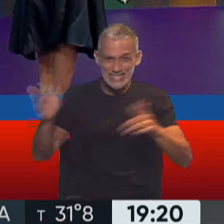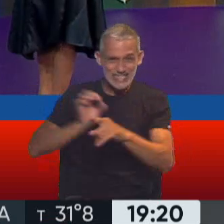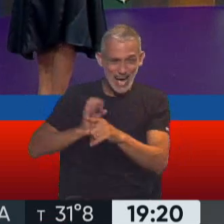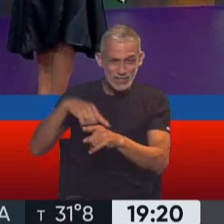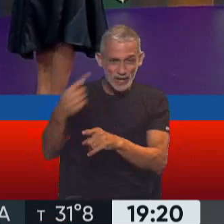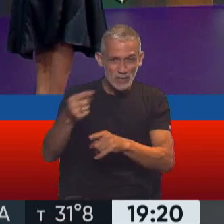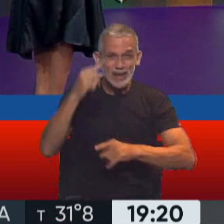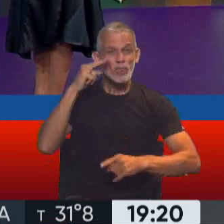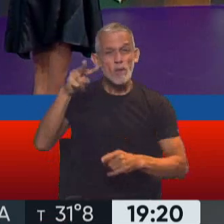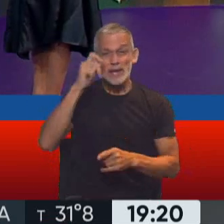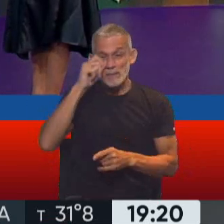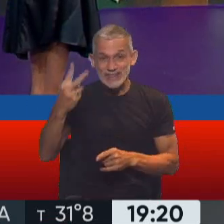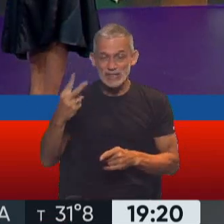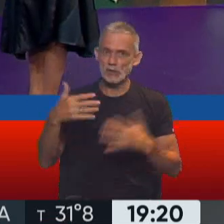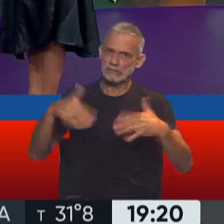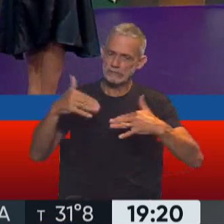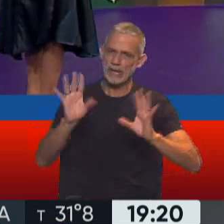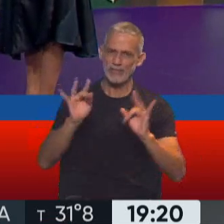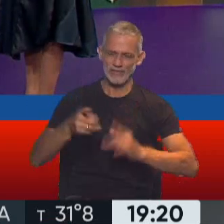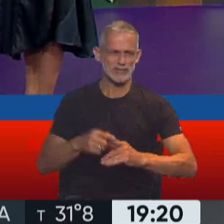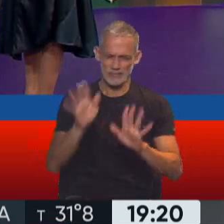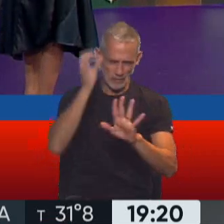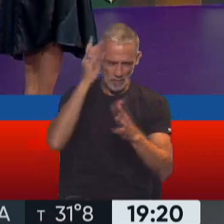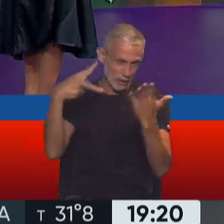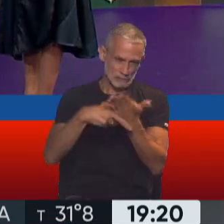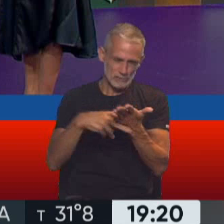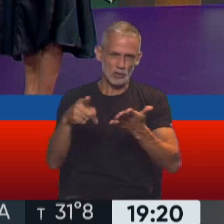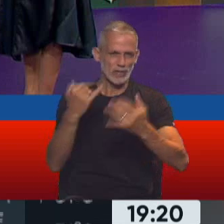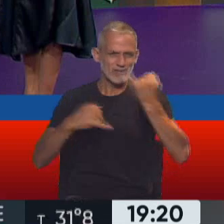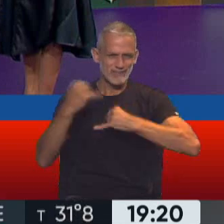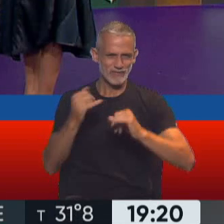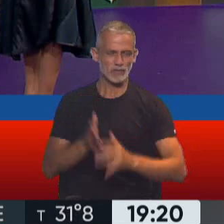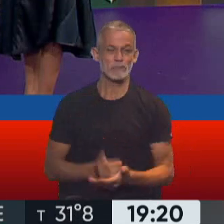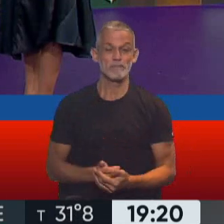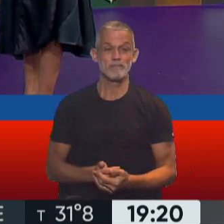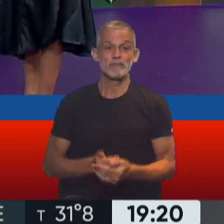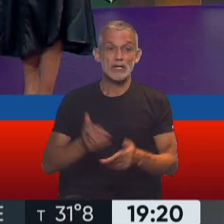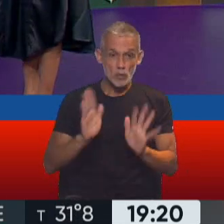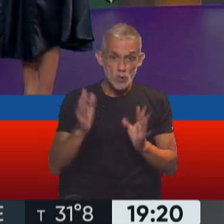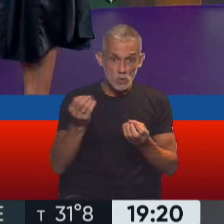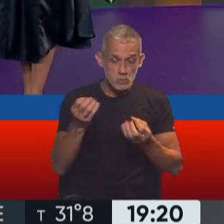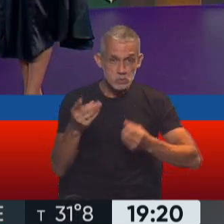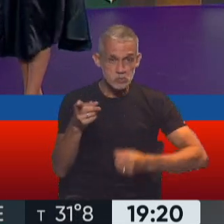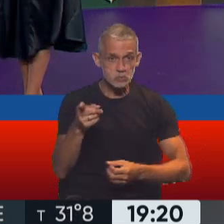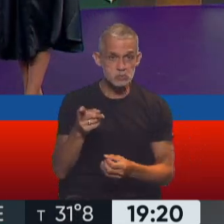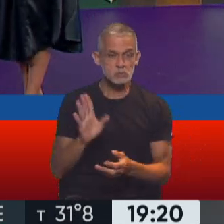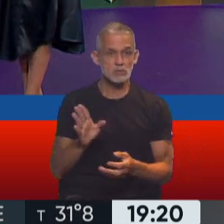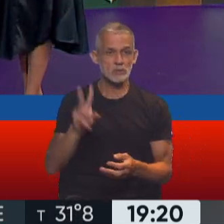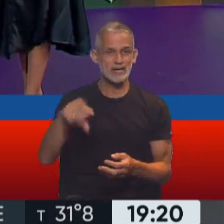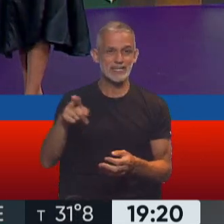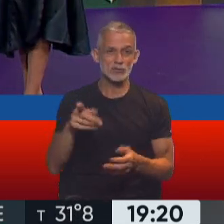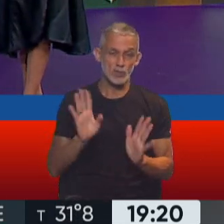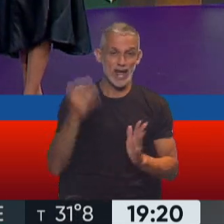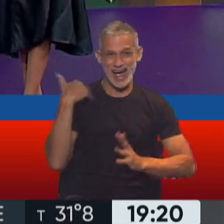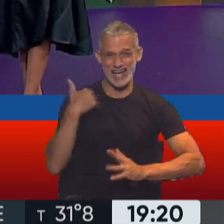el 2022 en esos ámbitos, Alfredo. Sí, estabas con datos, estabas con números. No, está bien. Lo